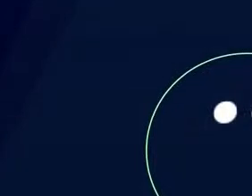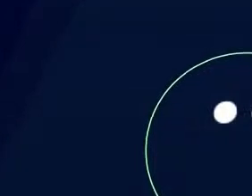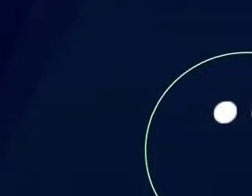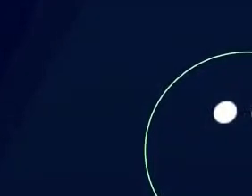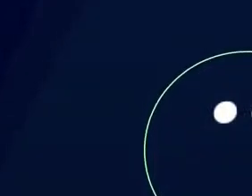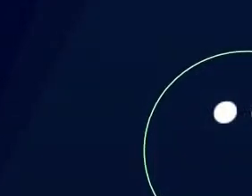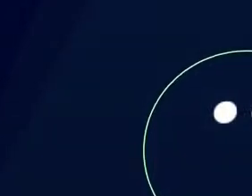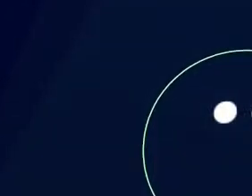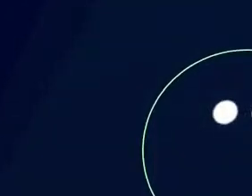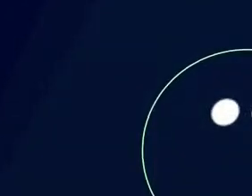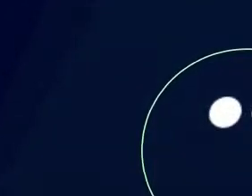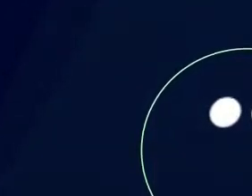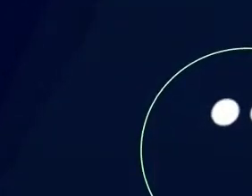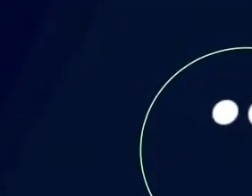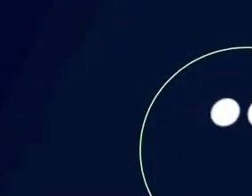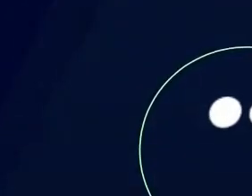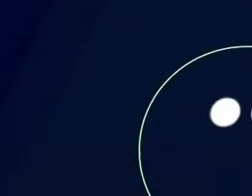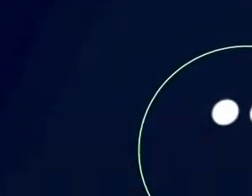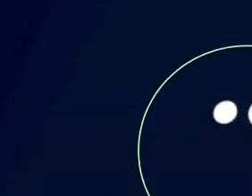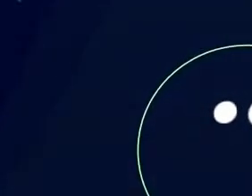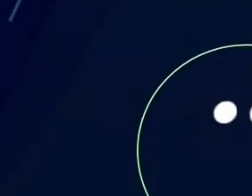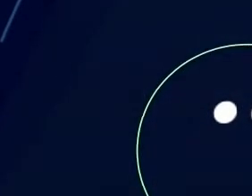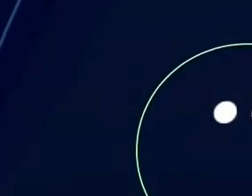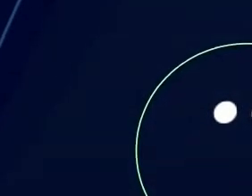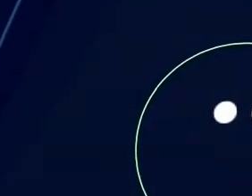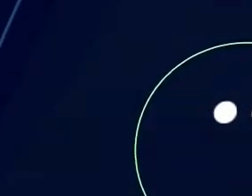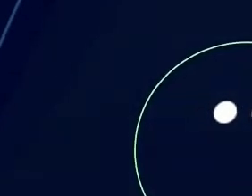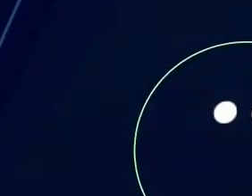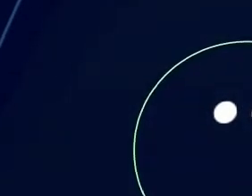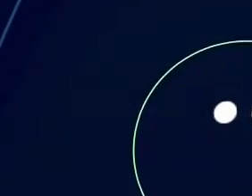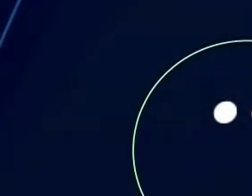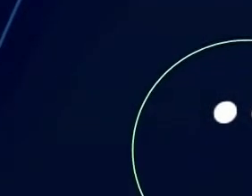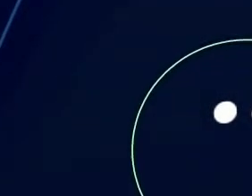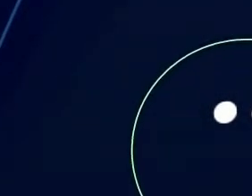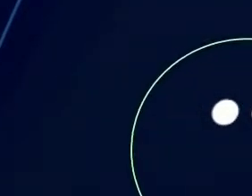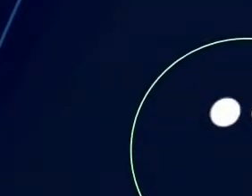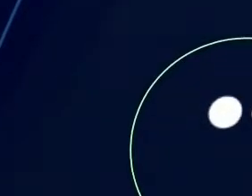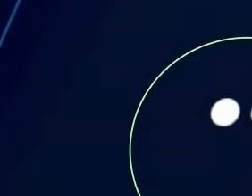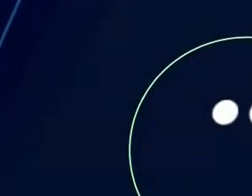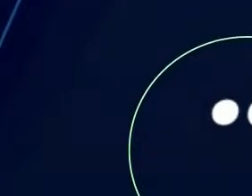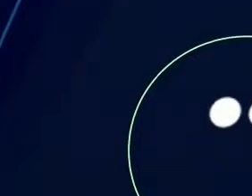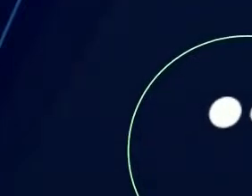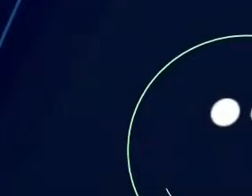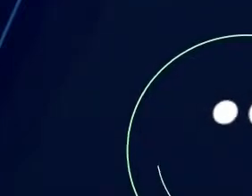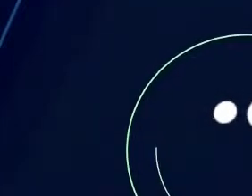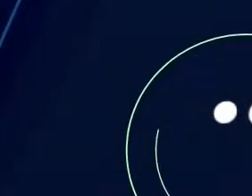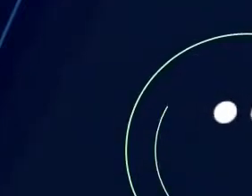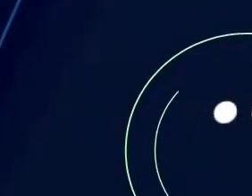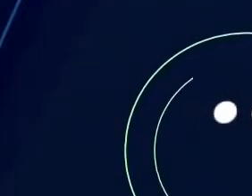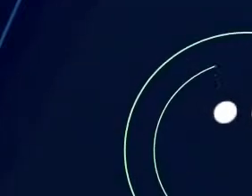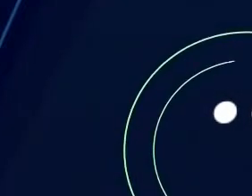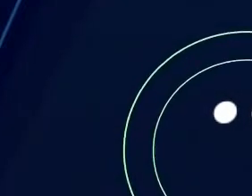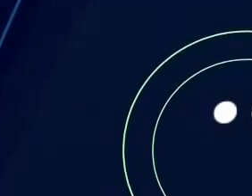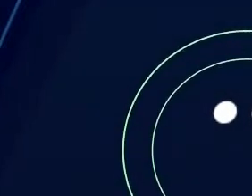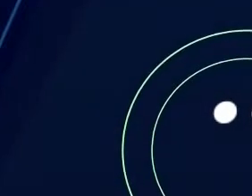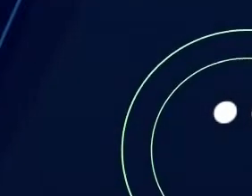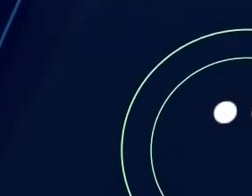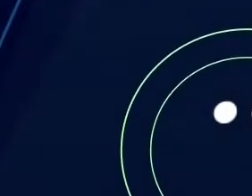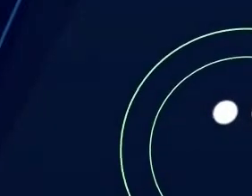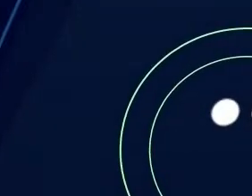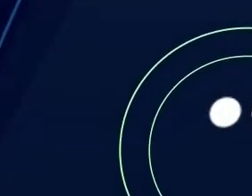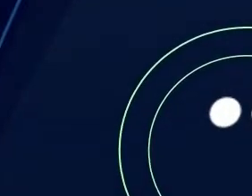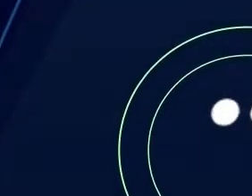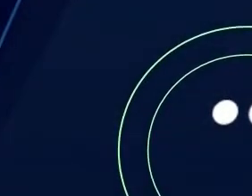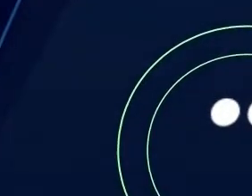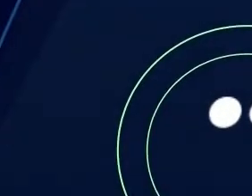cinco bloques temáticos, donde los candidatos contarán con un minuto diez para desarrollar sus propuestas referidas al tópico del bloque. Luego, los moderadores